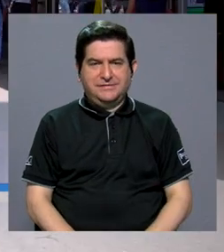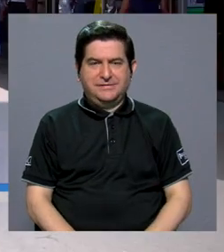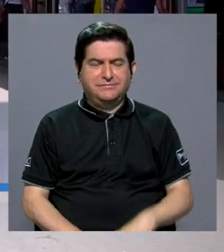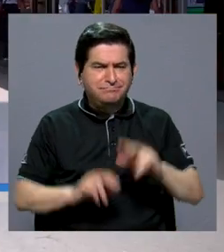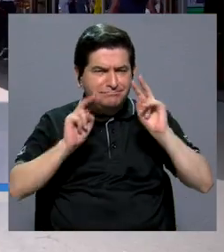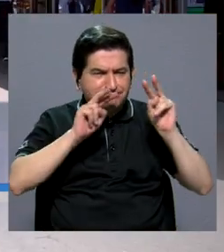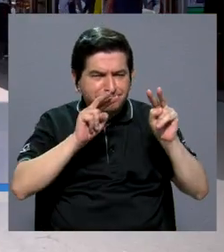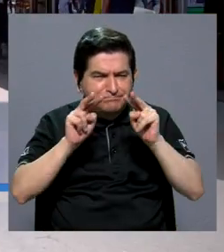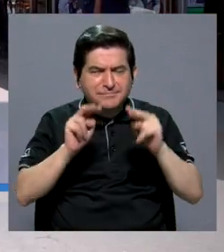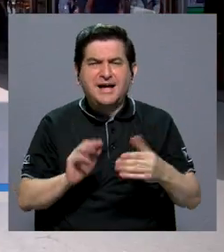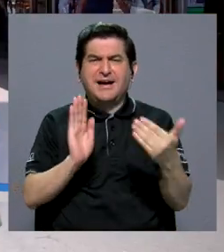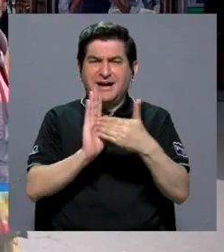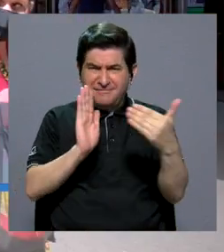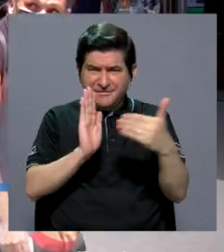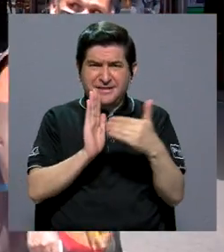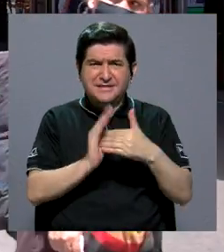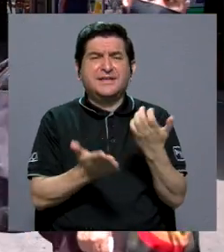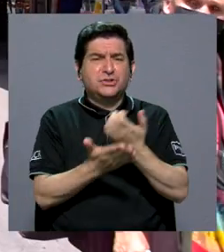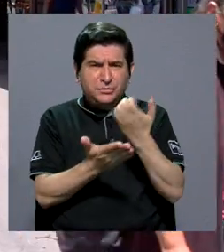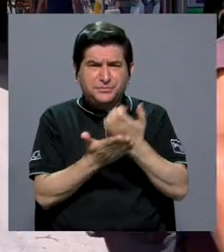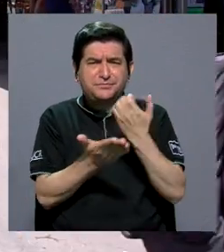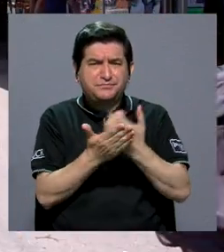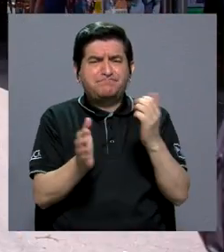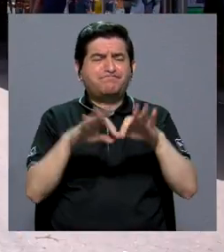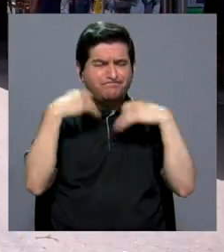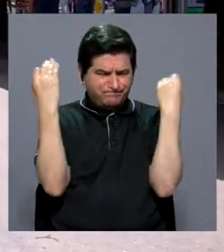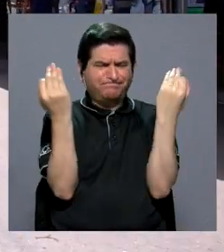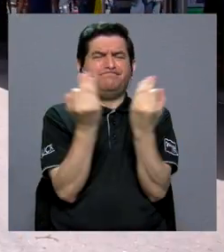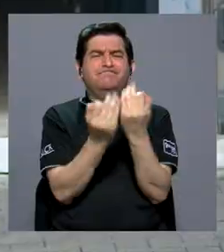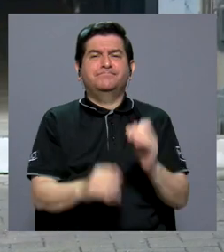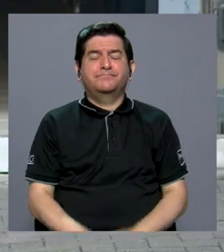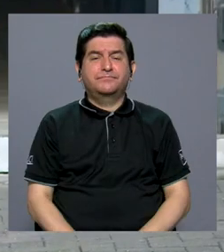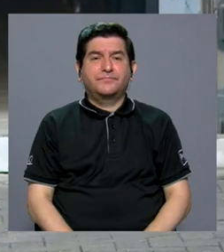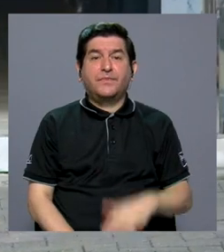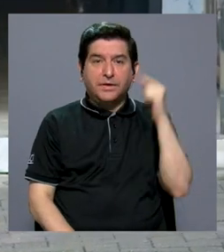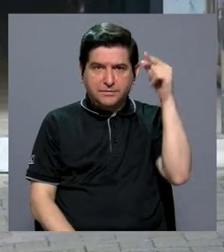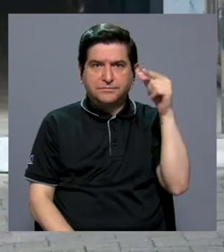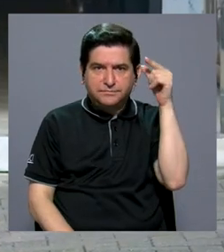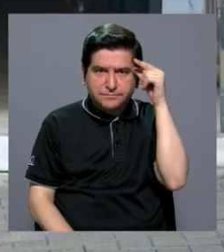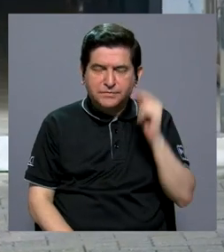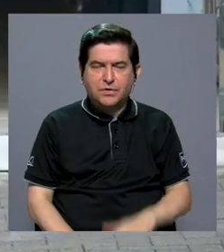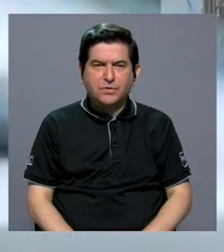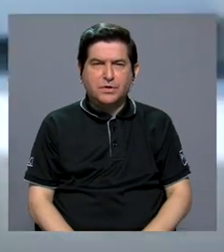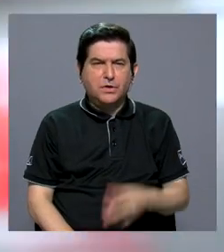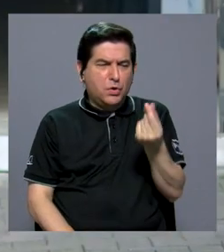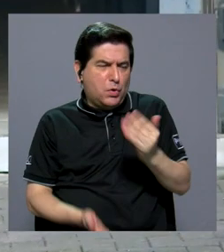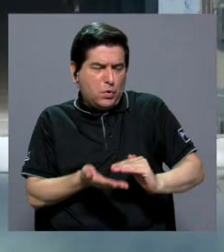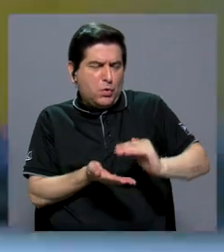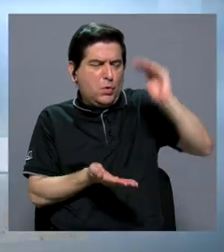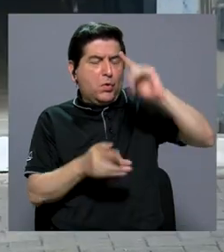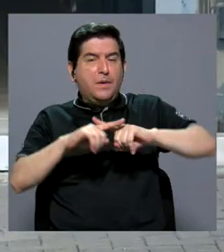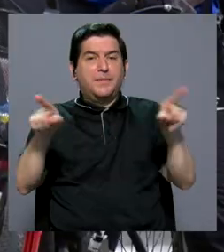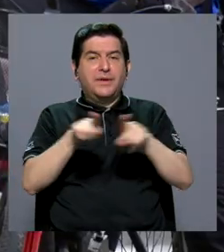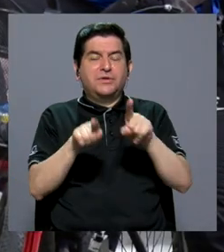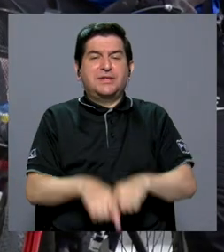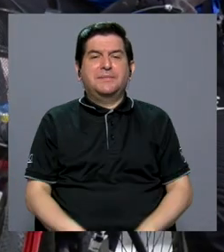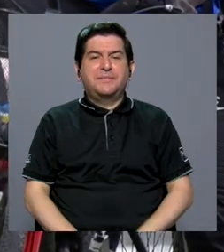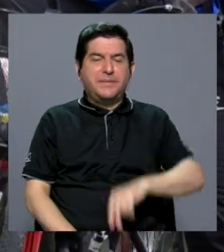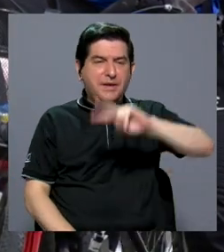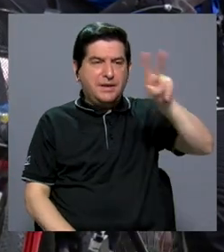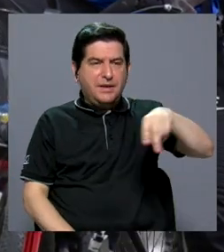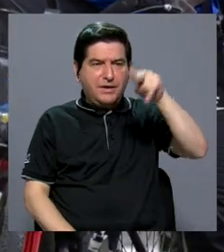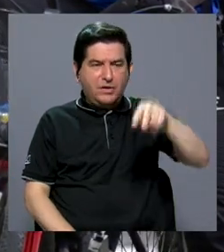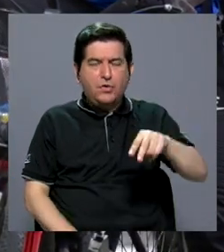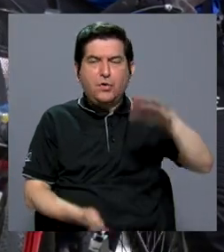Luis, esté observando afectaciones en su economía familiar. Sin duda alguna, la inflación, pero también la